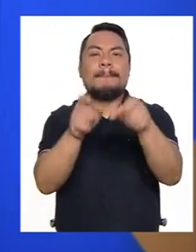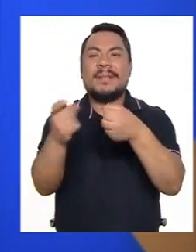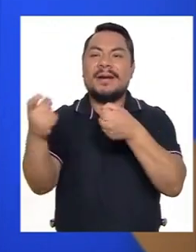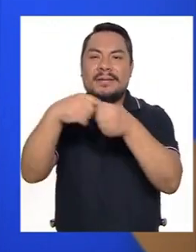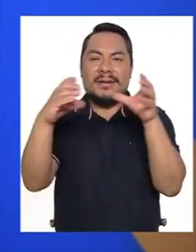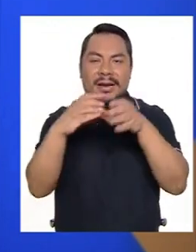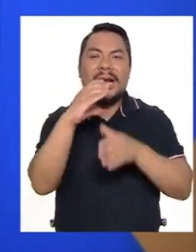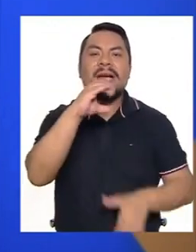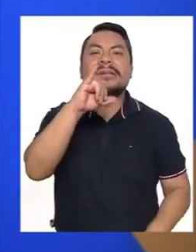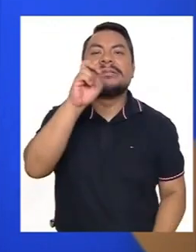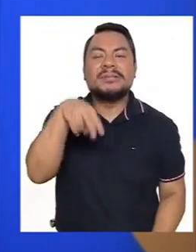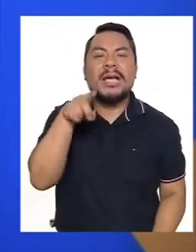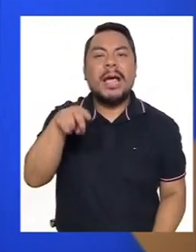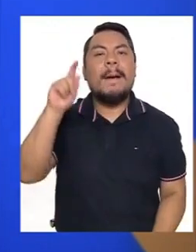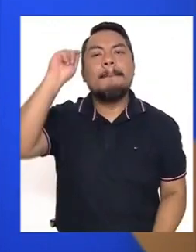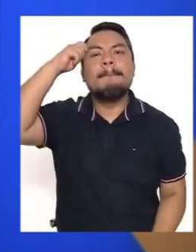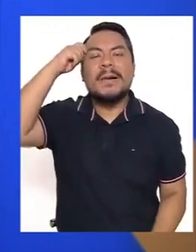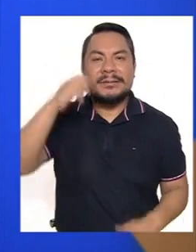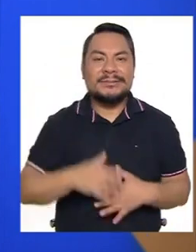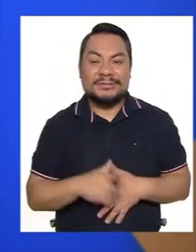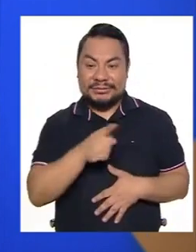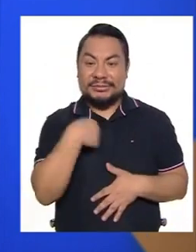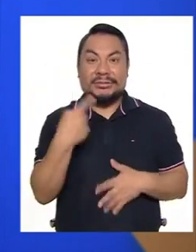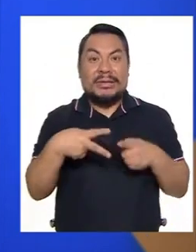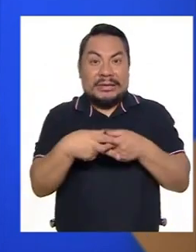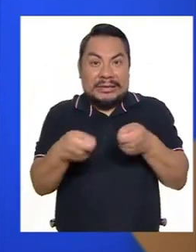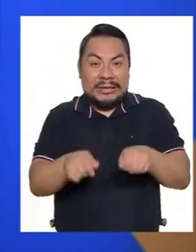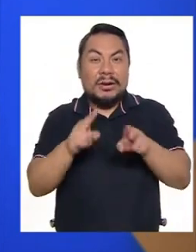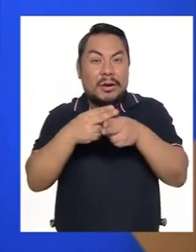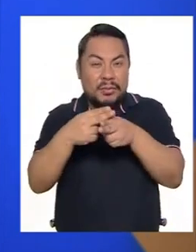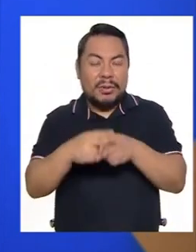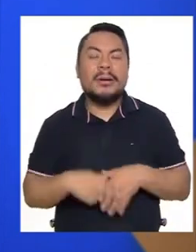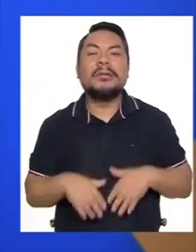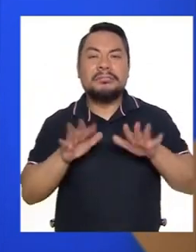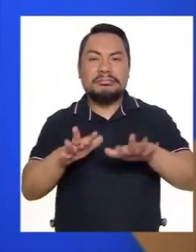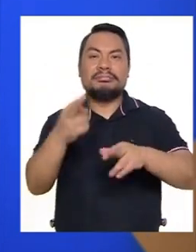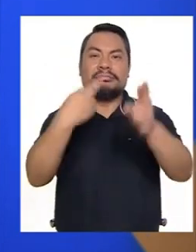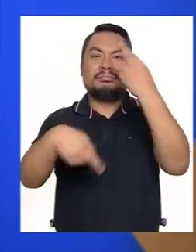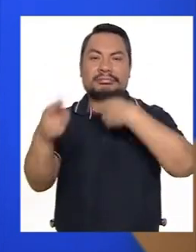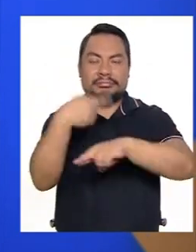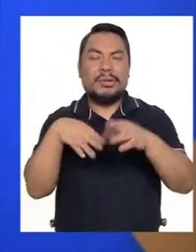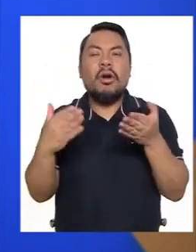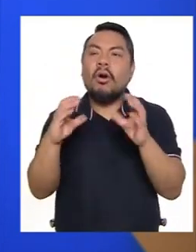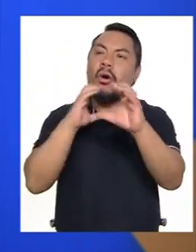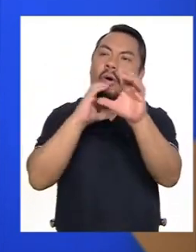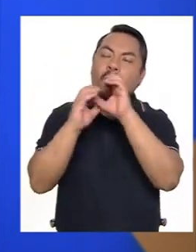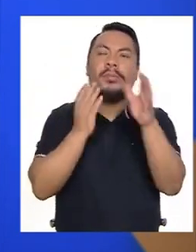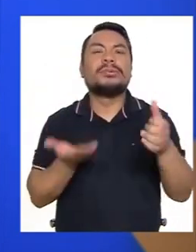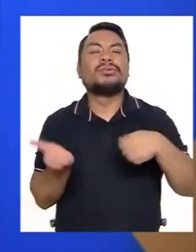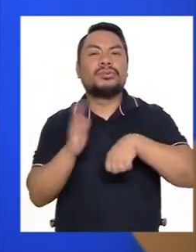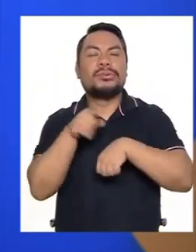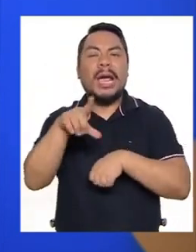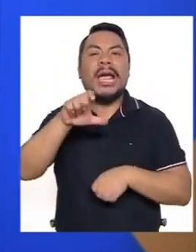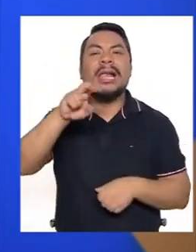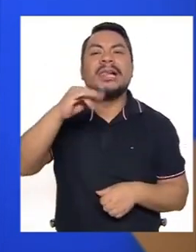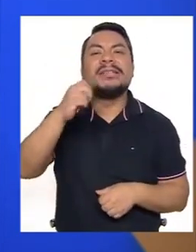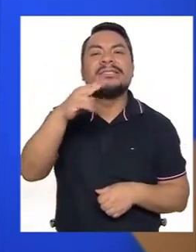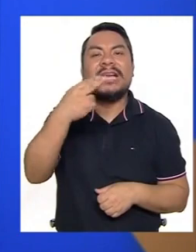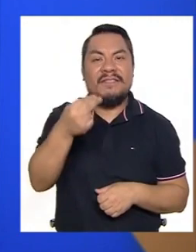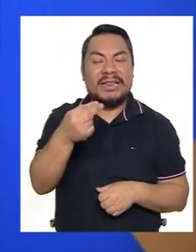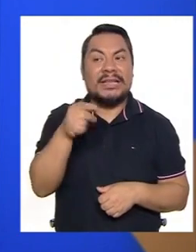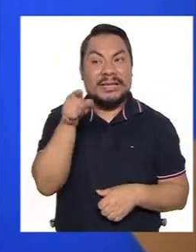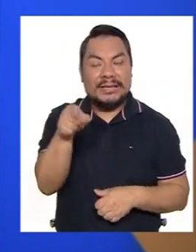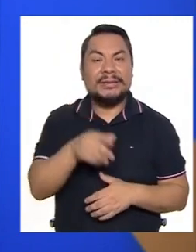integrantes del Cian de Magdalena. Nosotros vamos a una pequeña pausa y estaremos regresando para conversar con Elizabeth